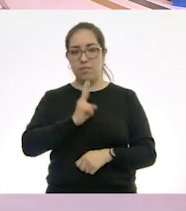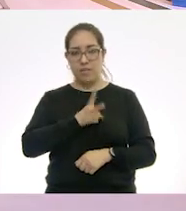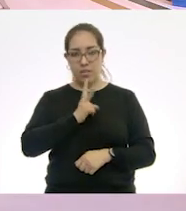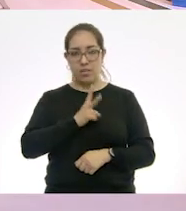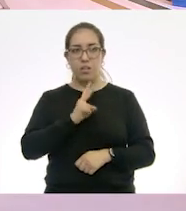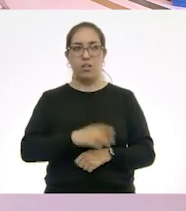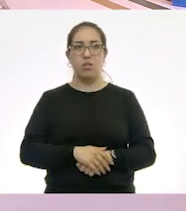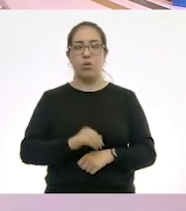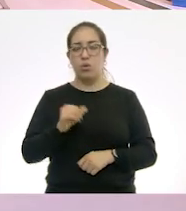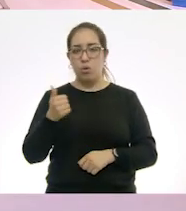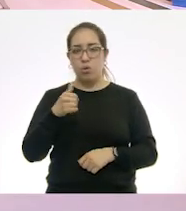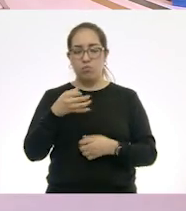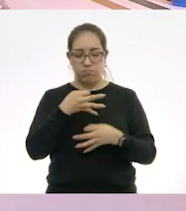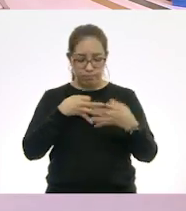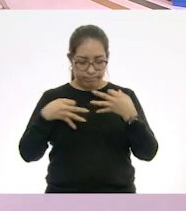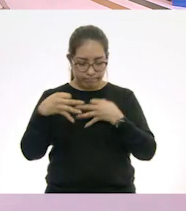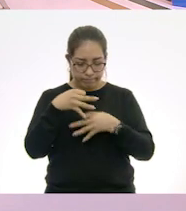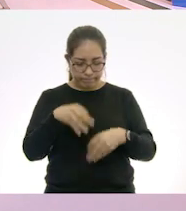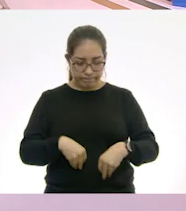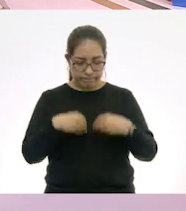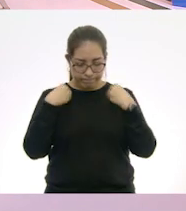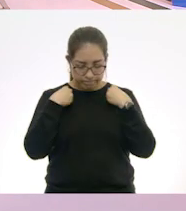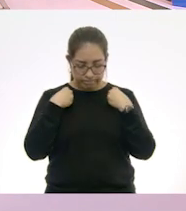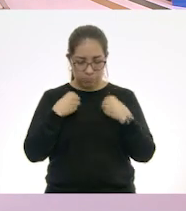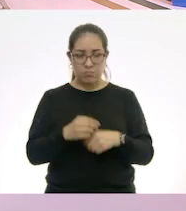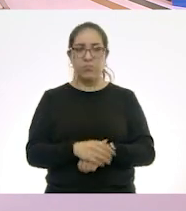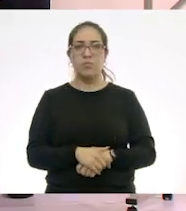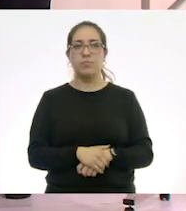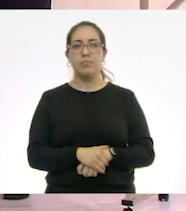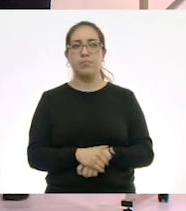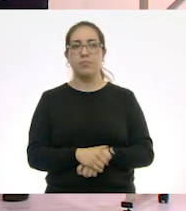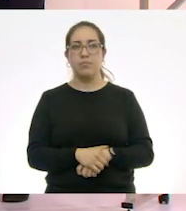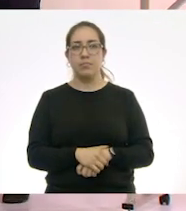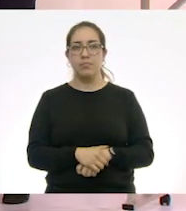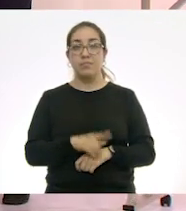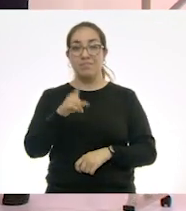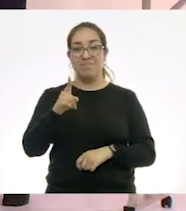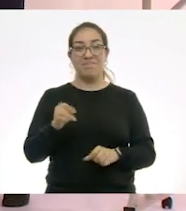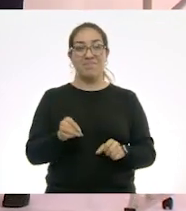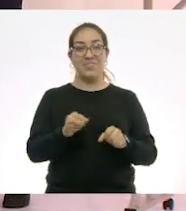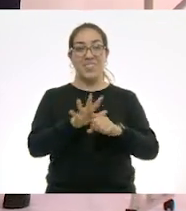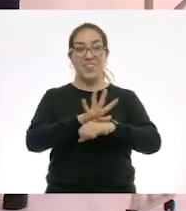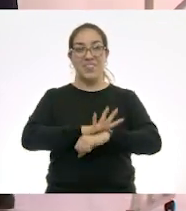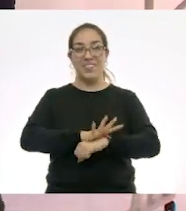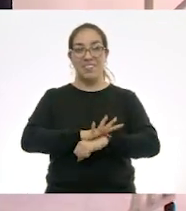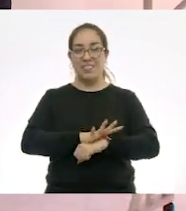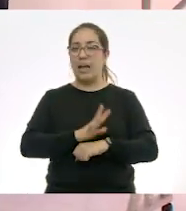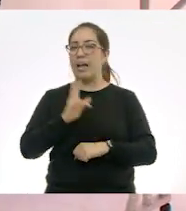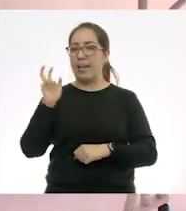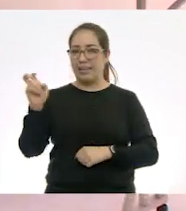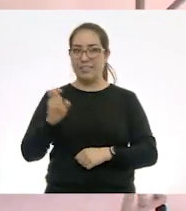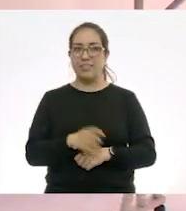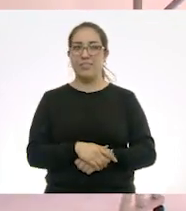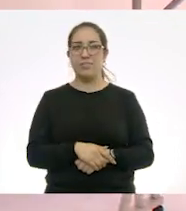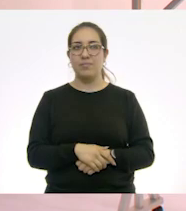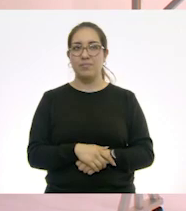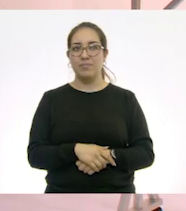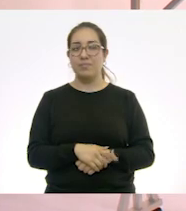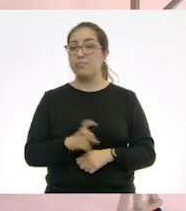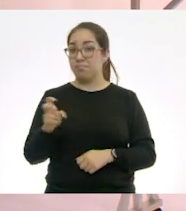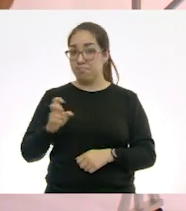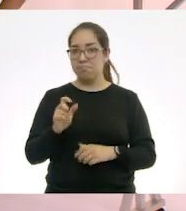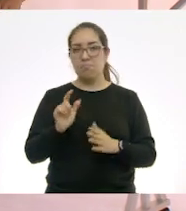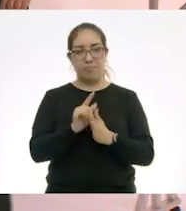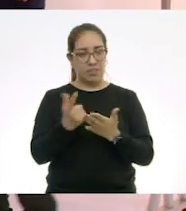este de microvida, coronavirus. Ah, muy bien. Coronavirus. A ver. Ese es un libro